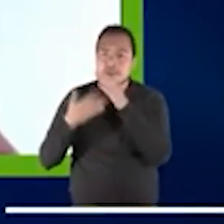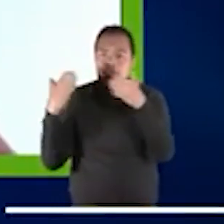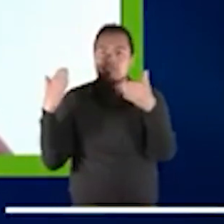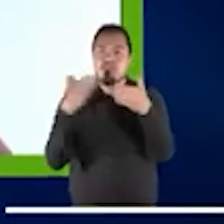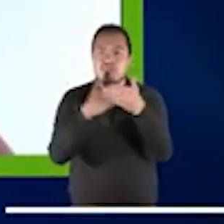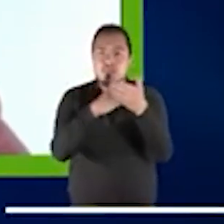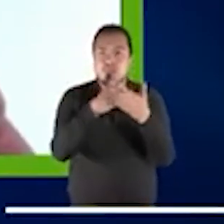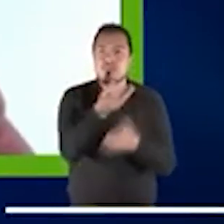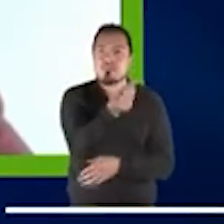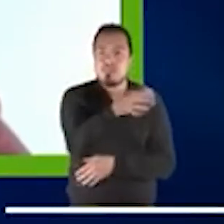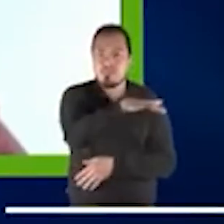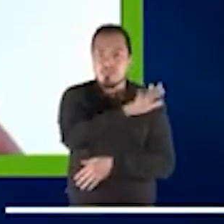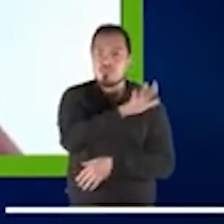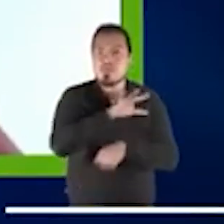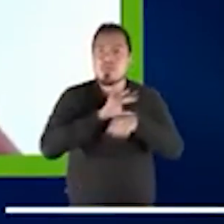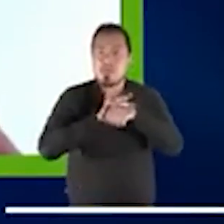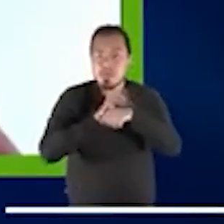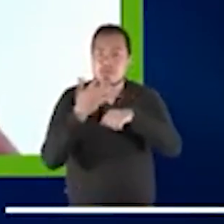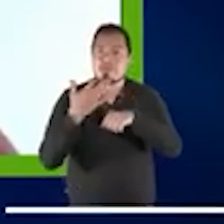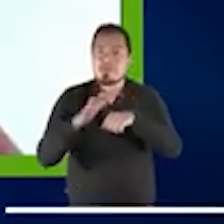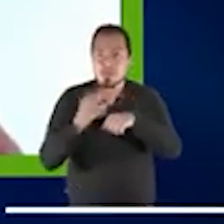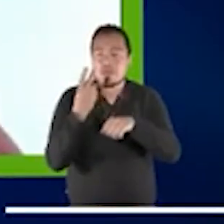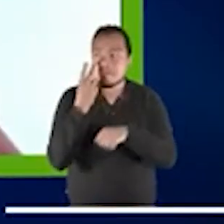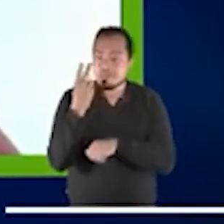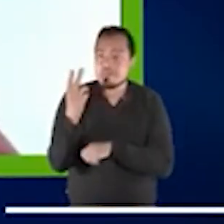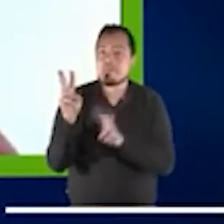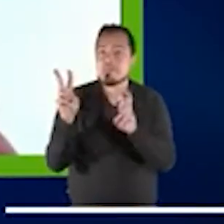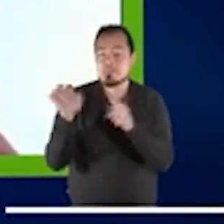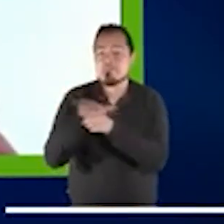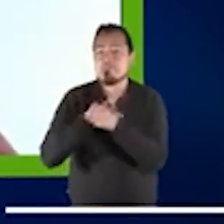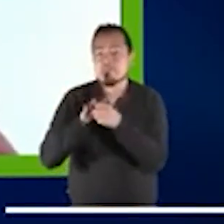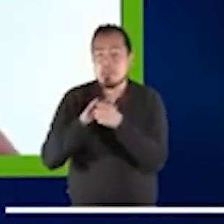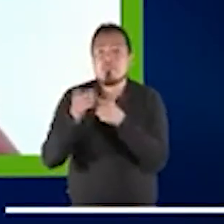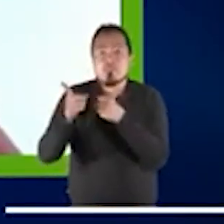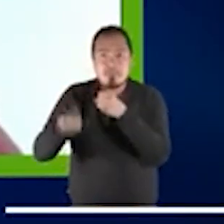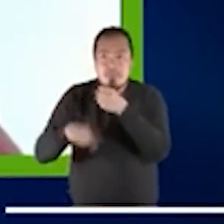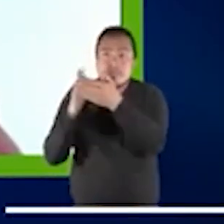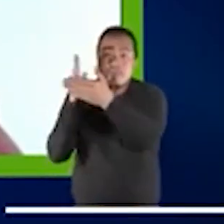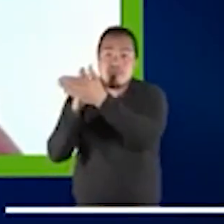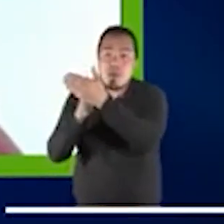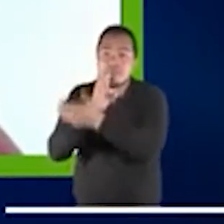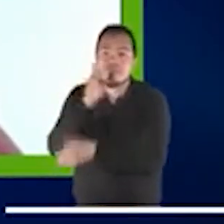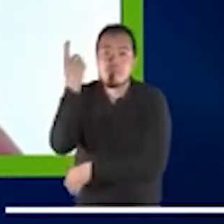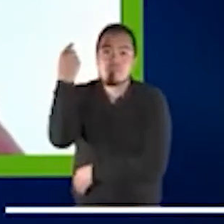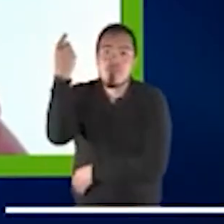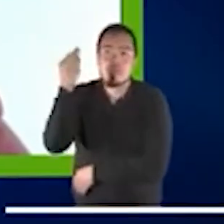que en marzo o abril eran los héroes de la situación pero también contra los políticos esto es lo que